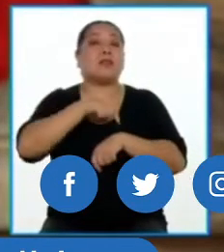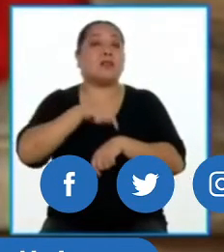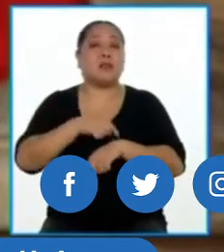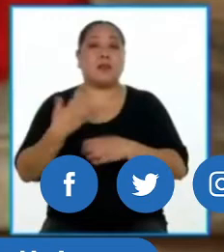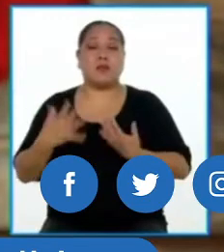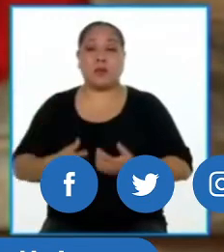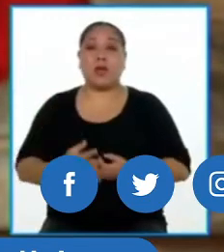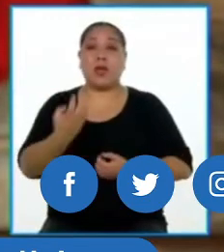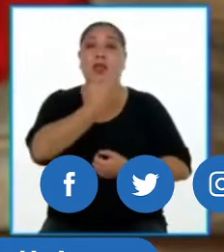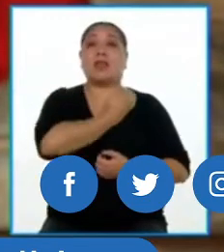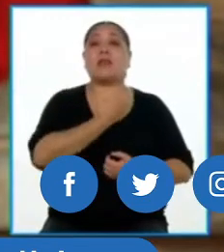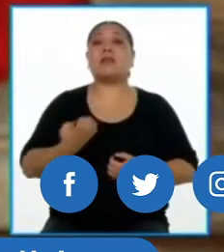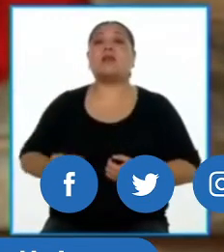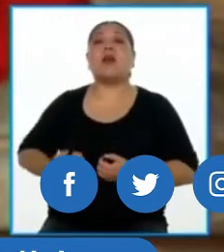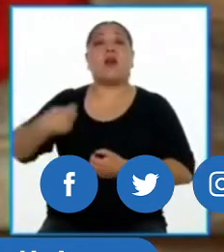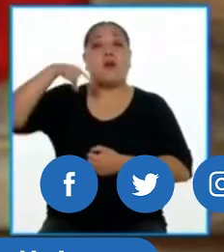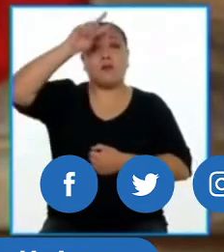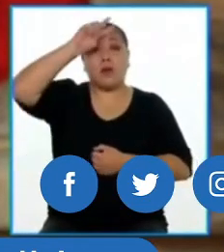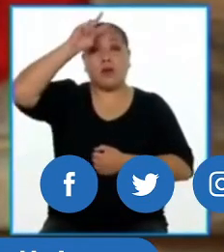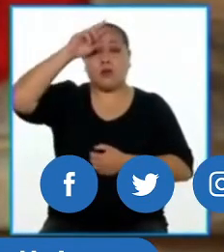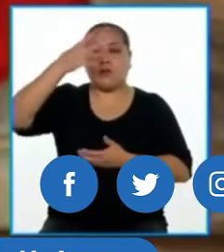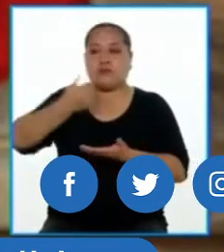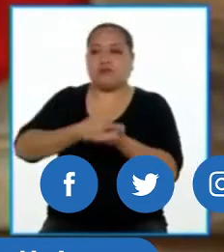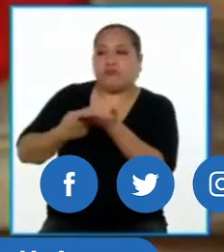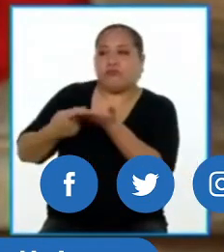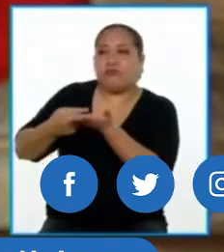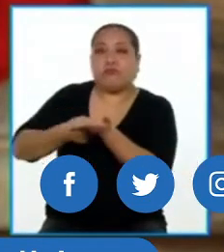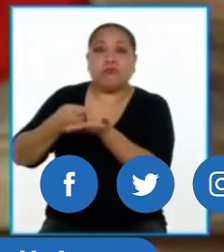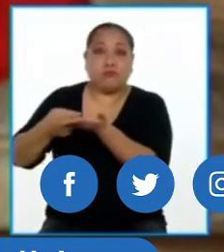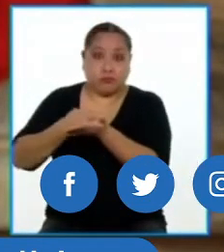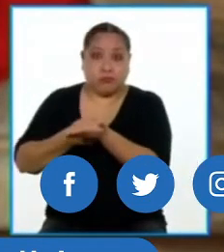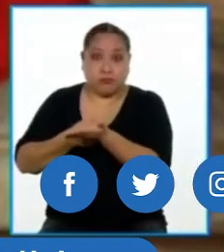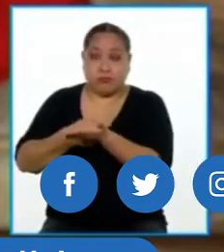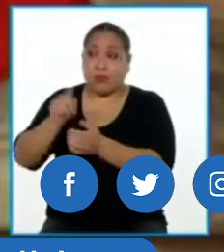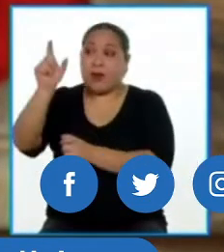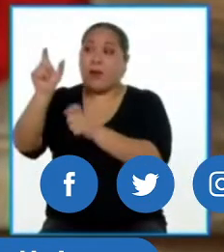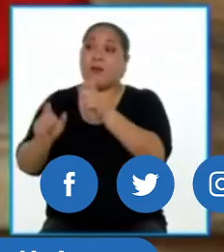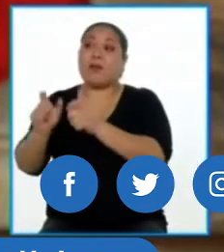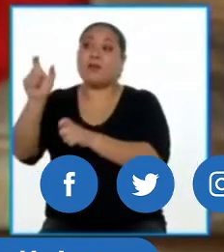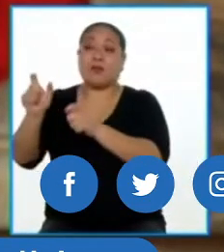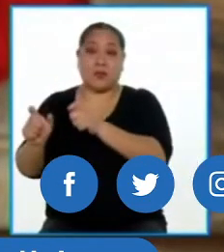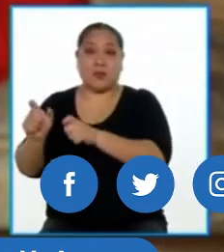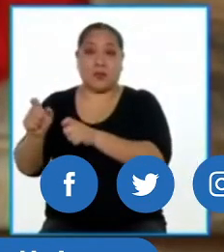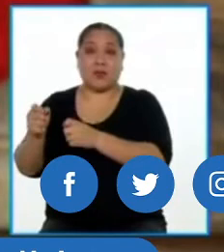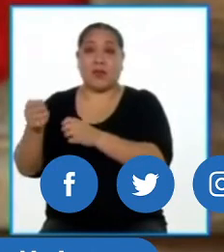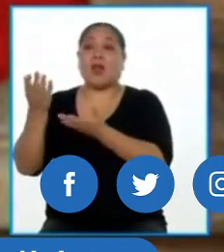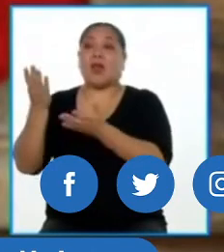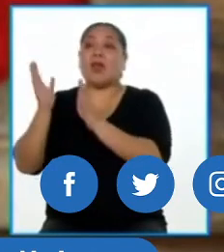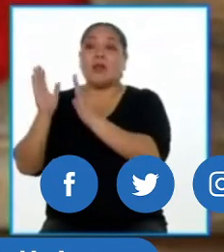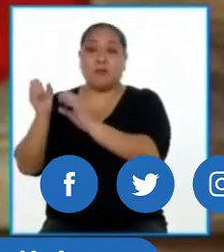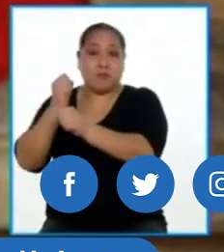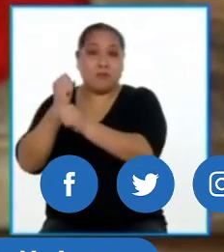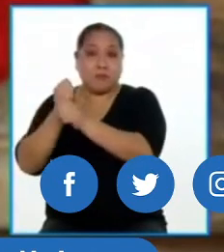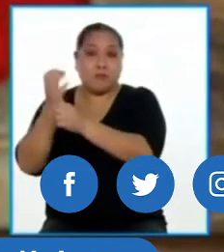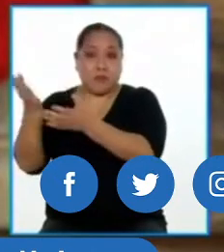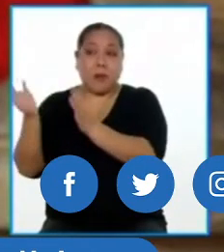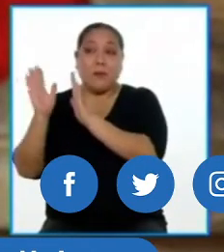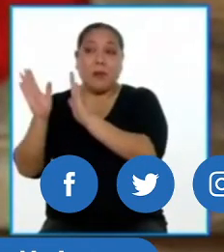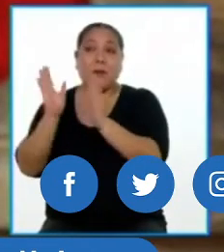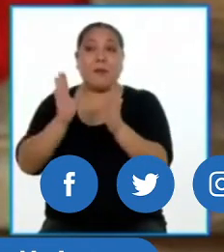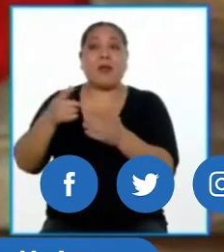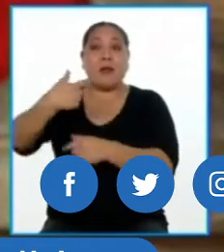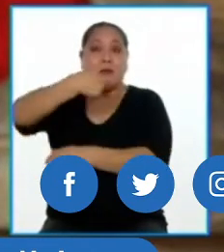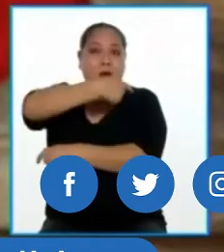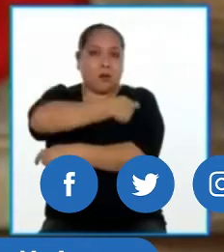es el gobierno peruano quien está negociando con los proveedores de vacunas. No tenemos información